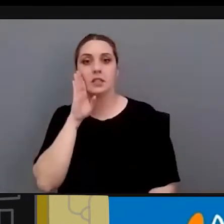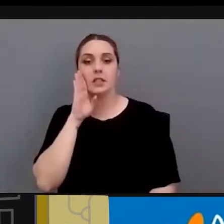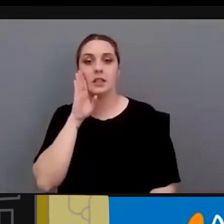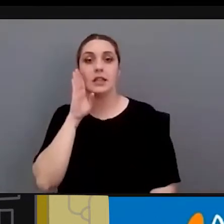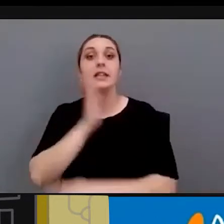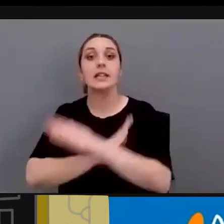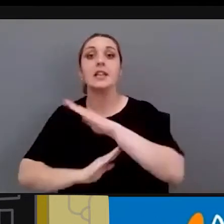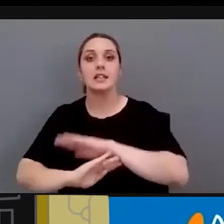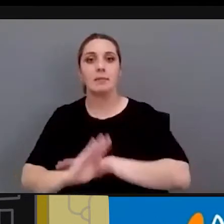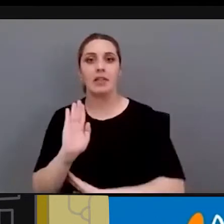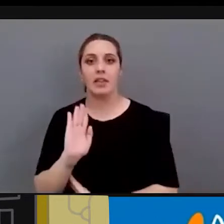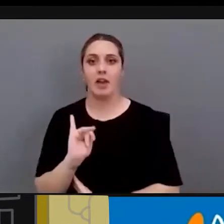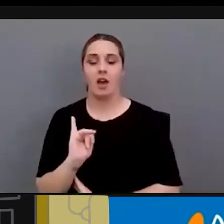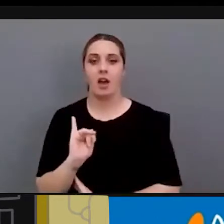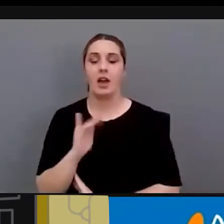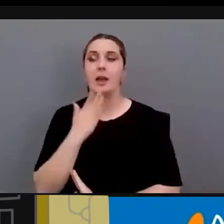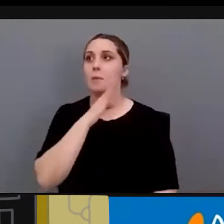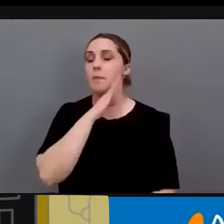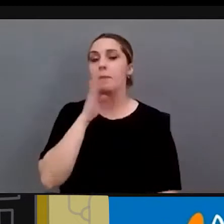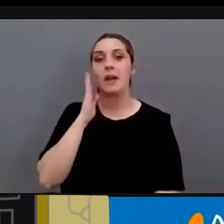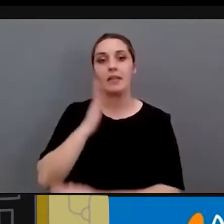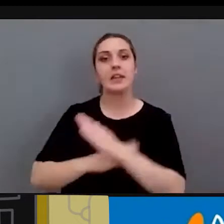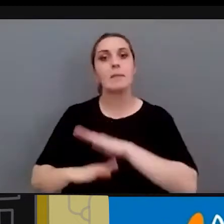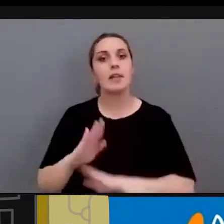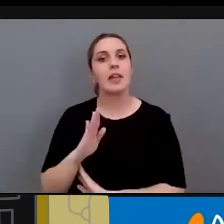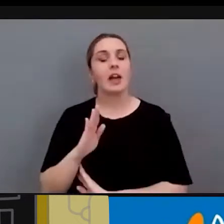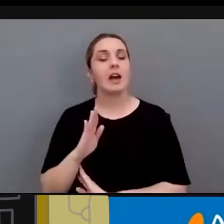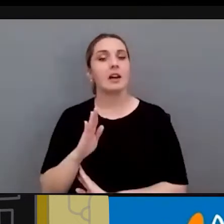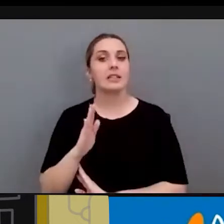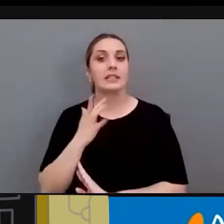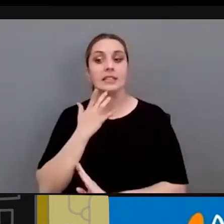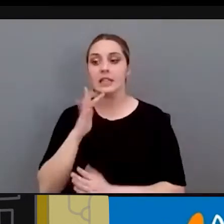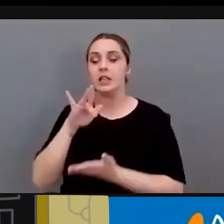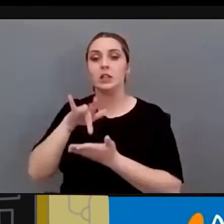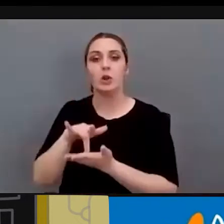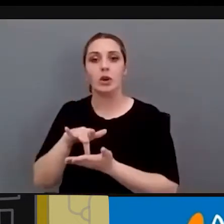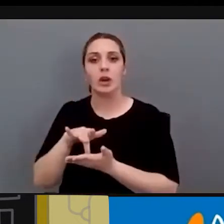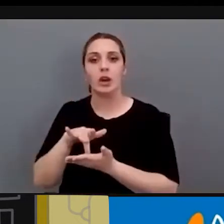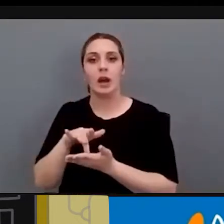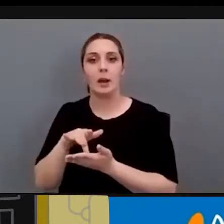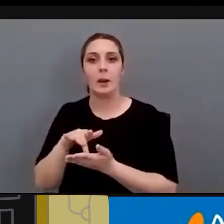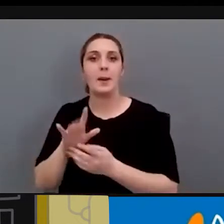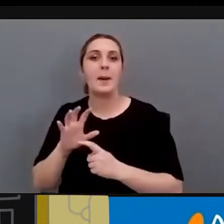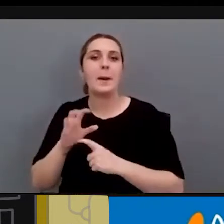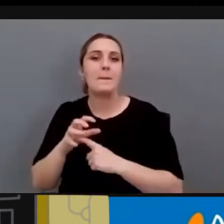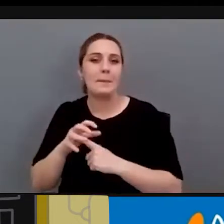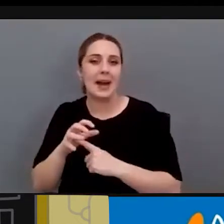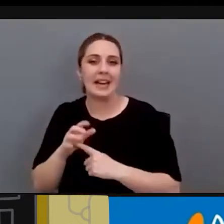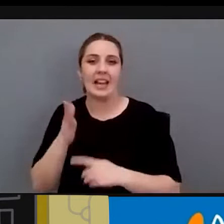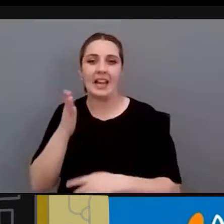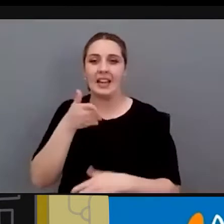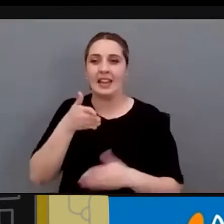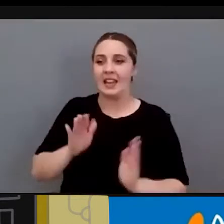discapacidad, ¿no? Qué pasa con una madre con una discapacidad cuando tiene que ir al parque con sus niños y niñas